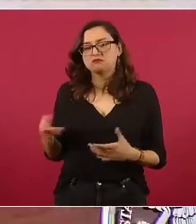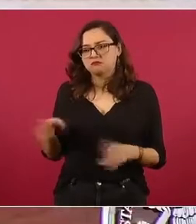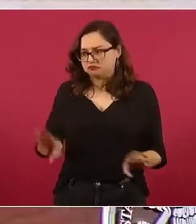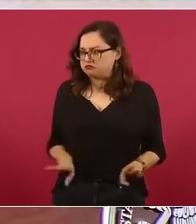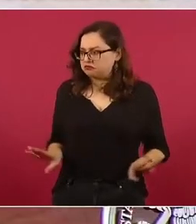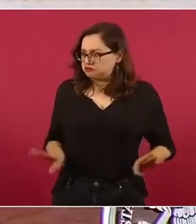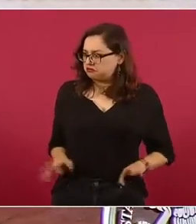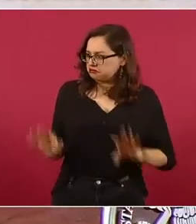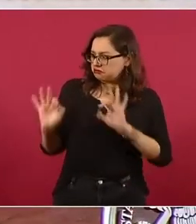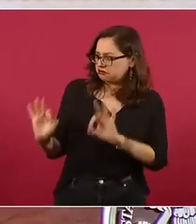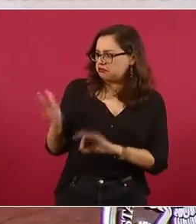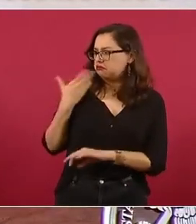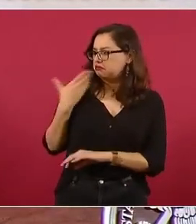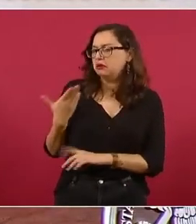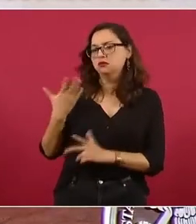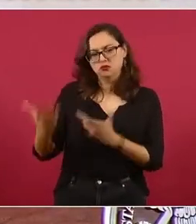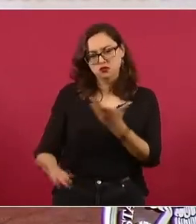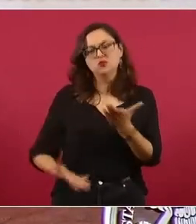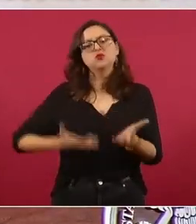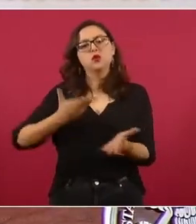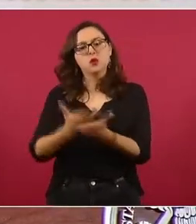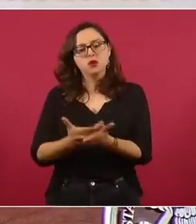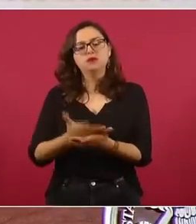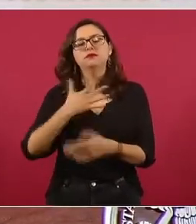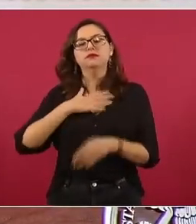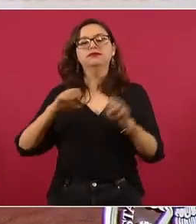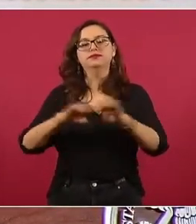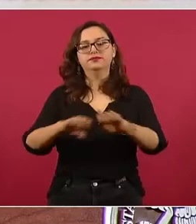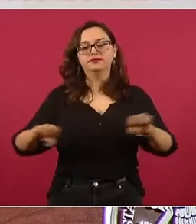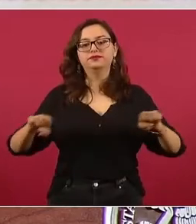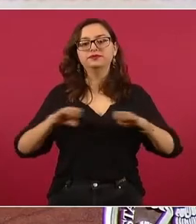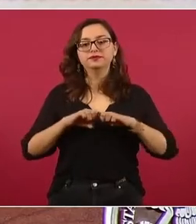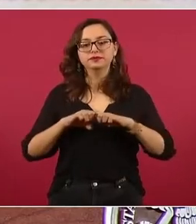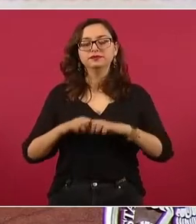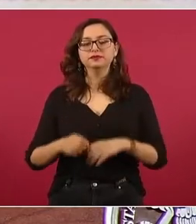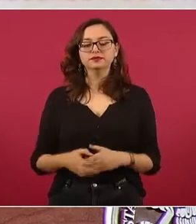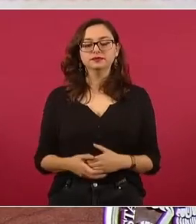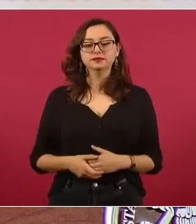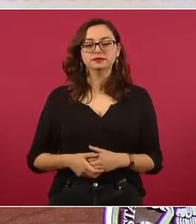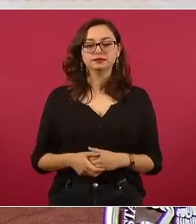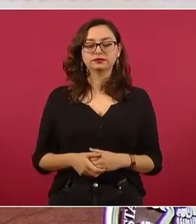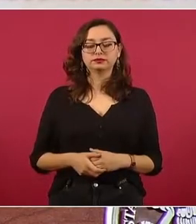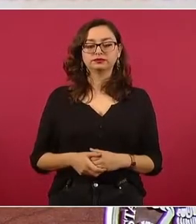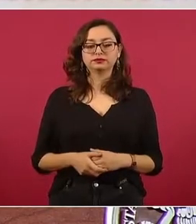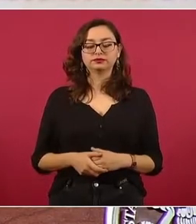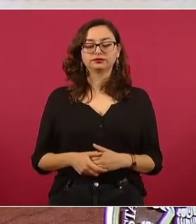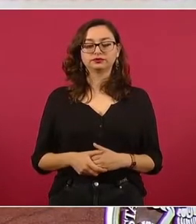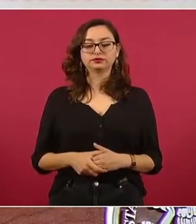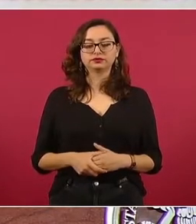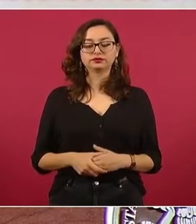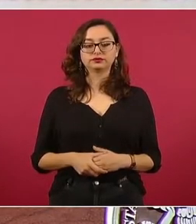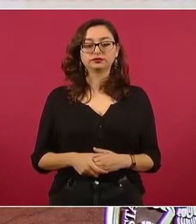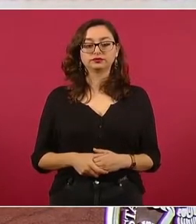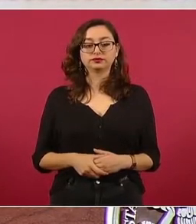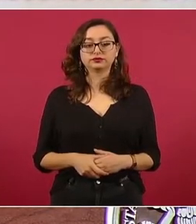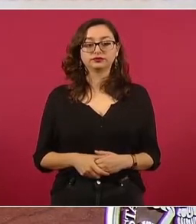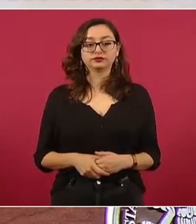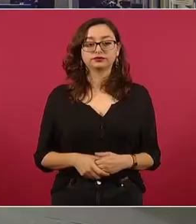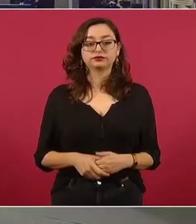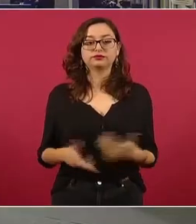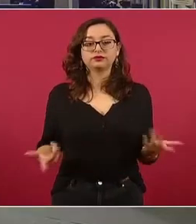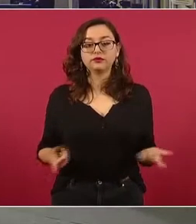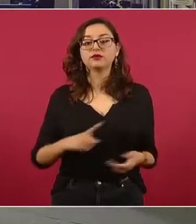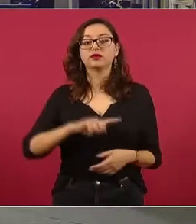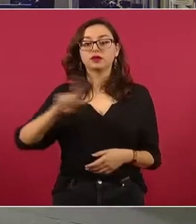a Mario de Constanzo, después fue